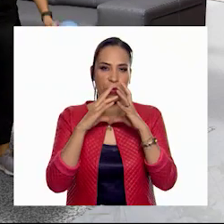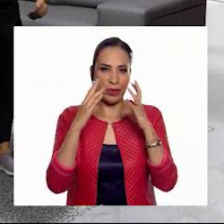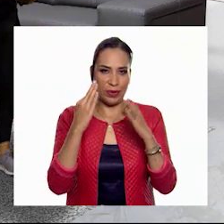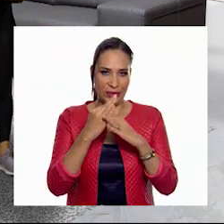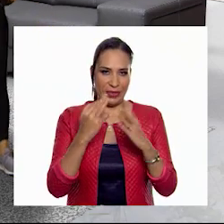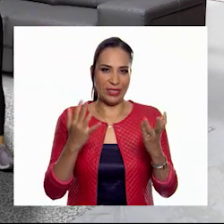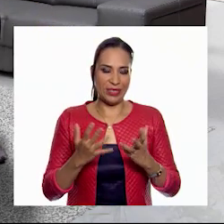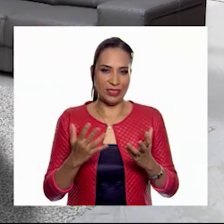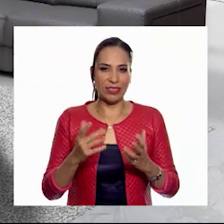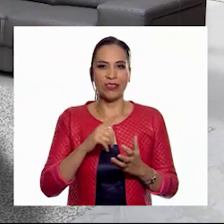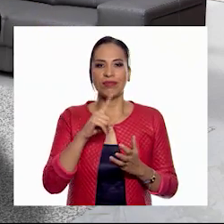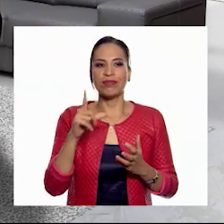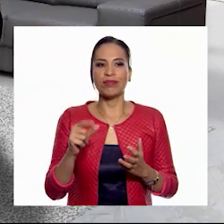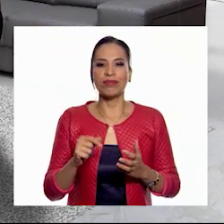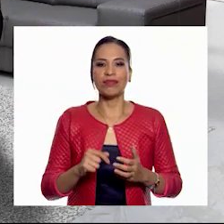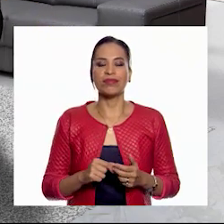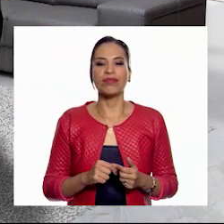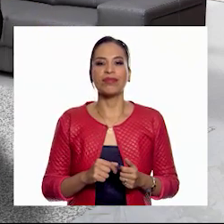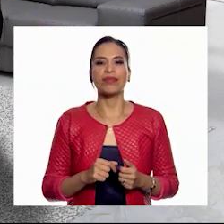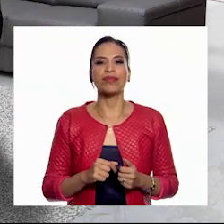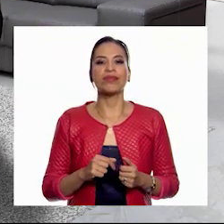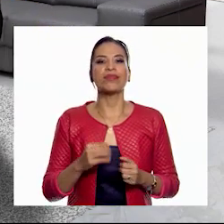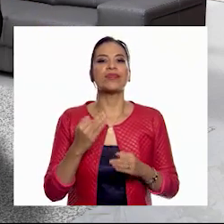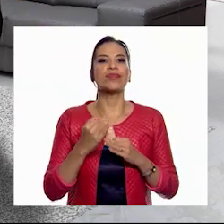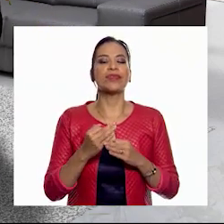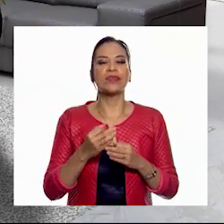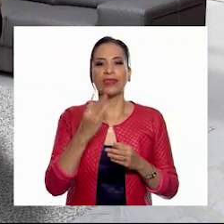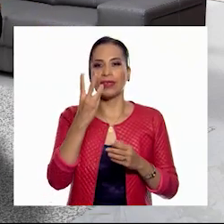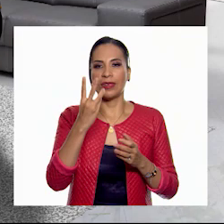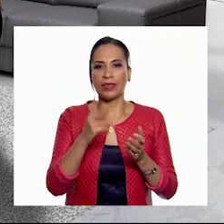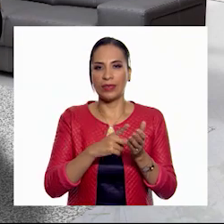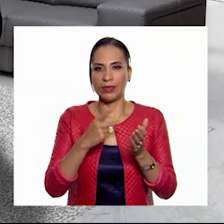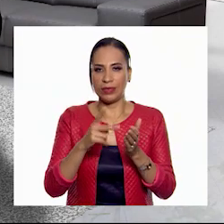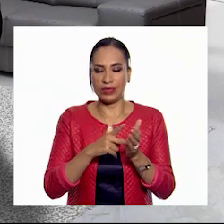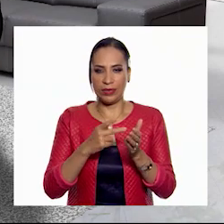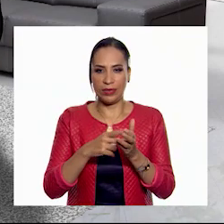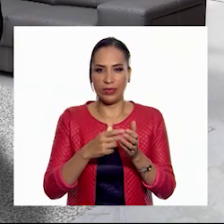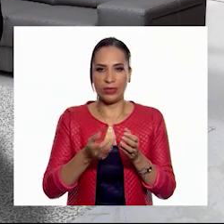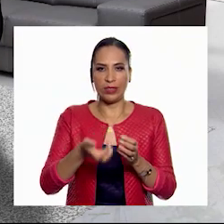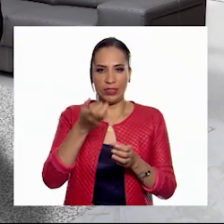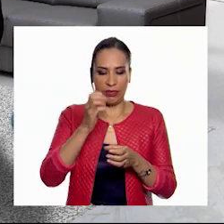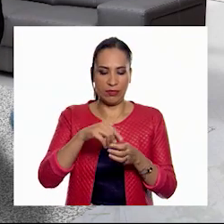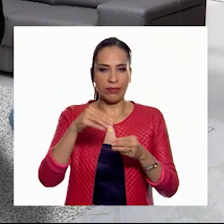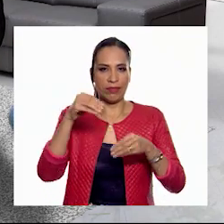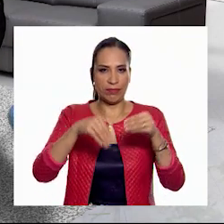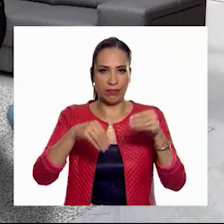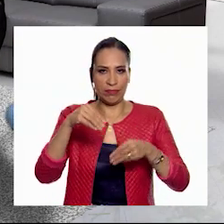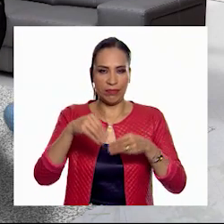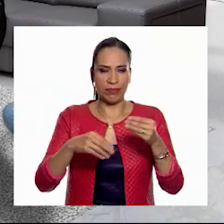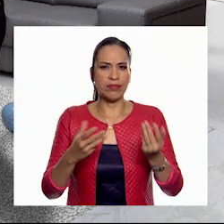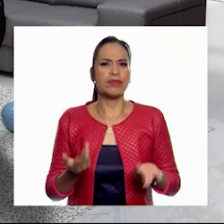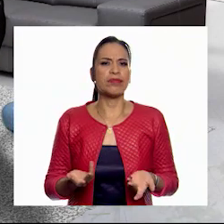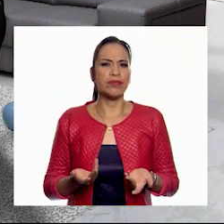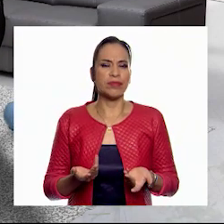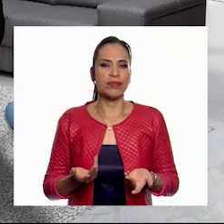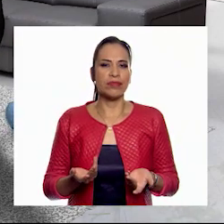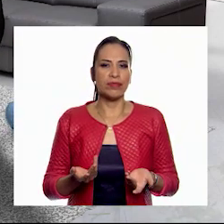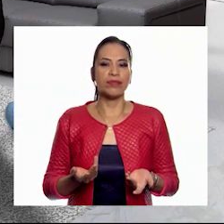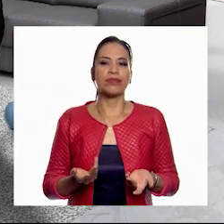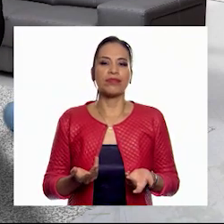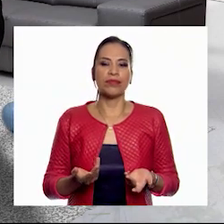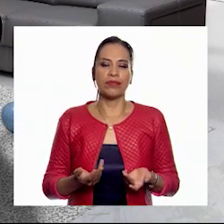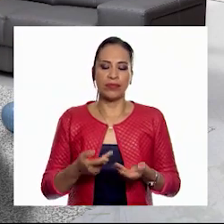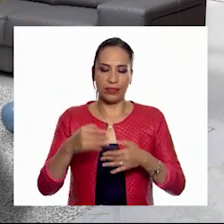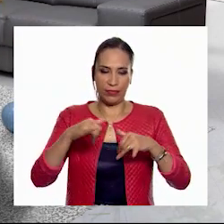Ajá. ¿Y luego? Y vamos a darle tres golpes y armar. ¿Pero qué vamos a armar? Pues